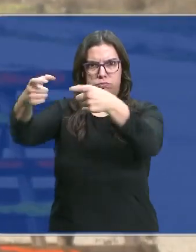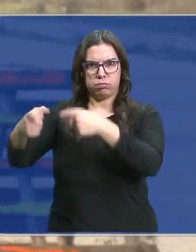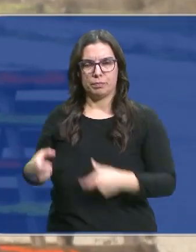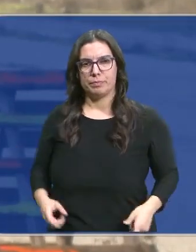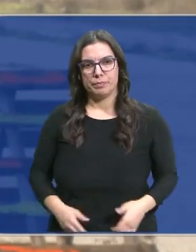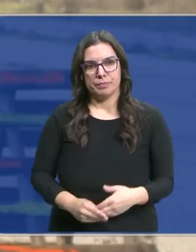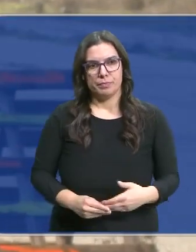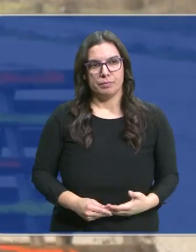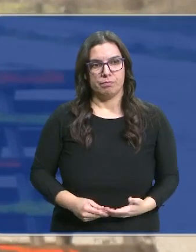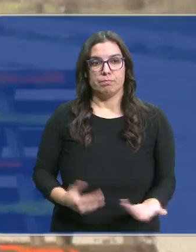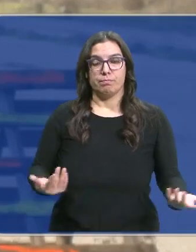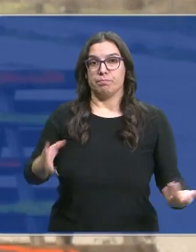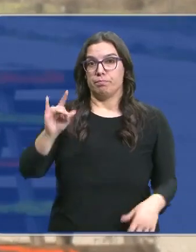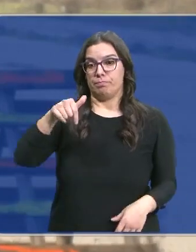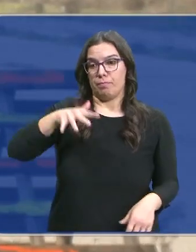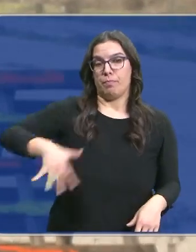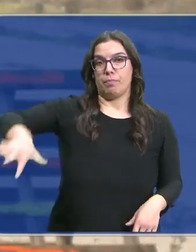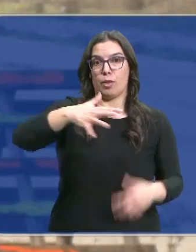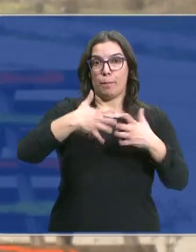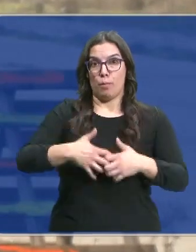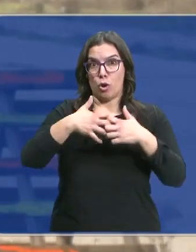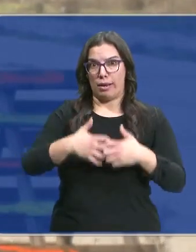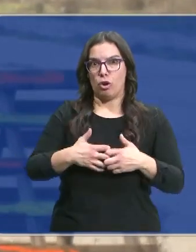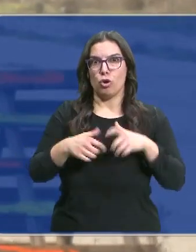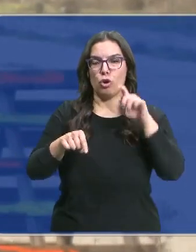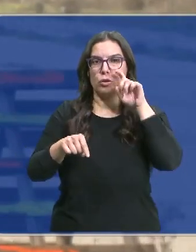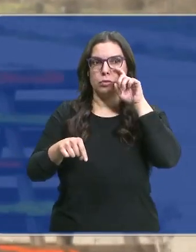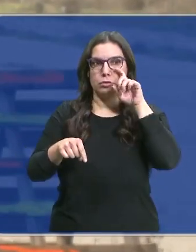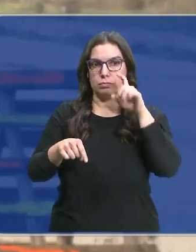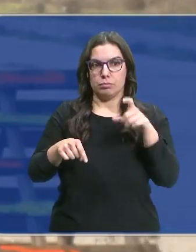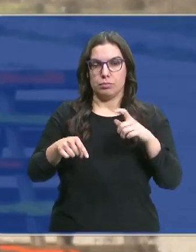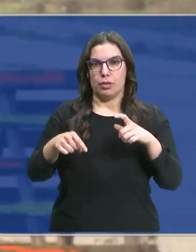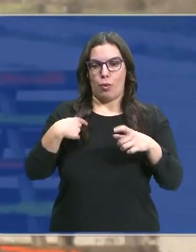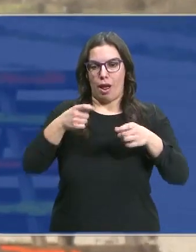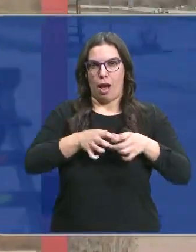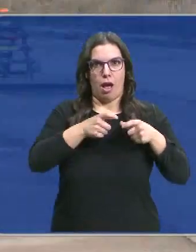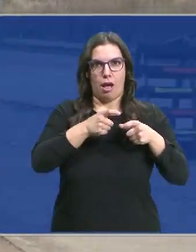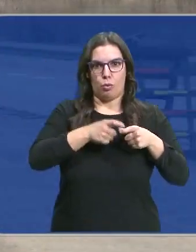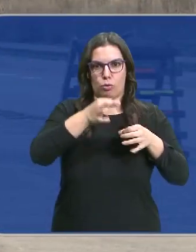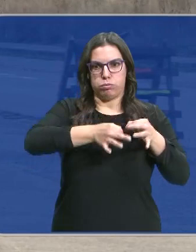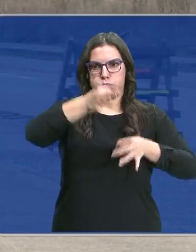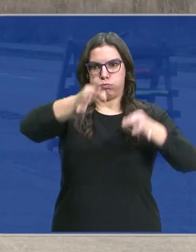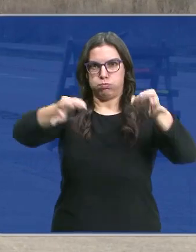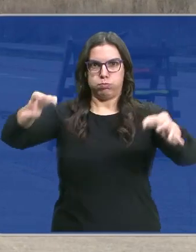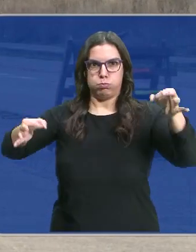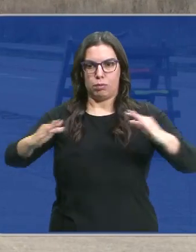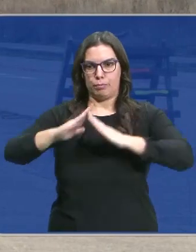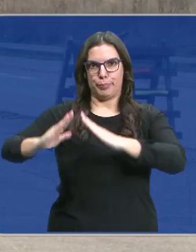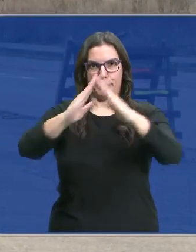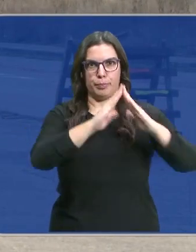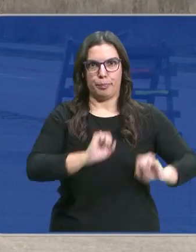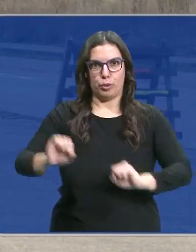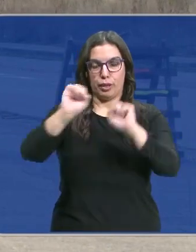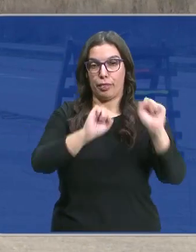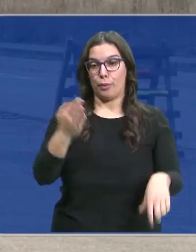Pues sí, las calles de este polígono, los pedernales, están repletas de agujeros. Después de que durante la